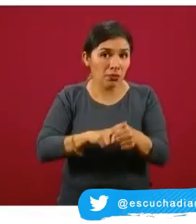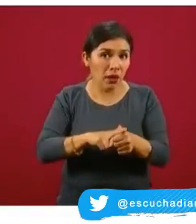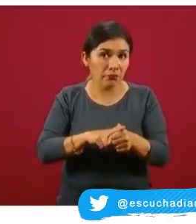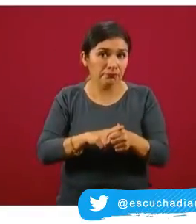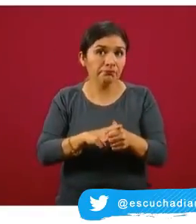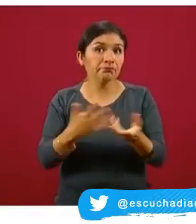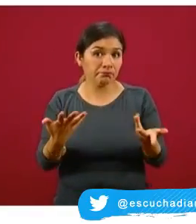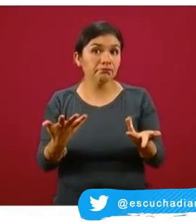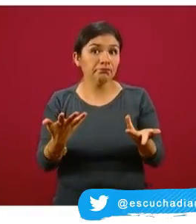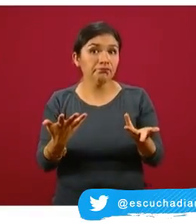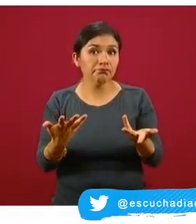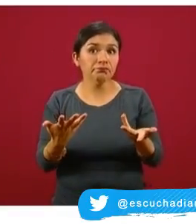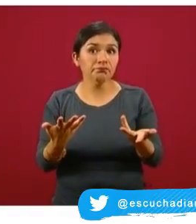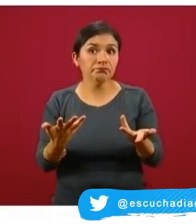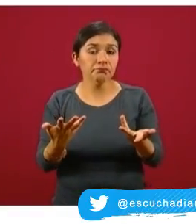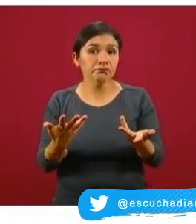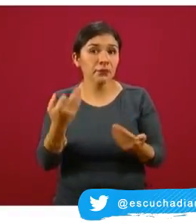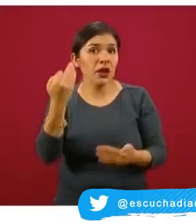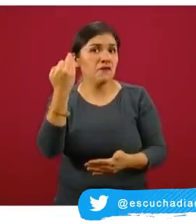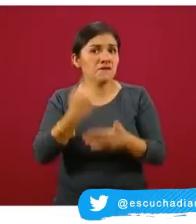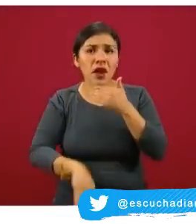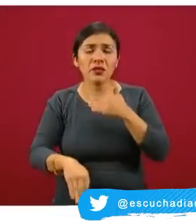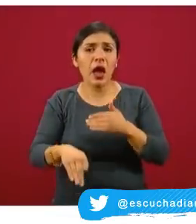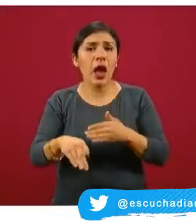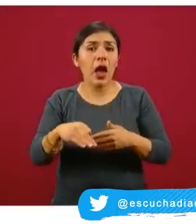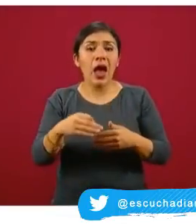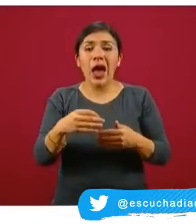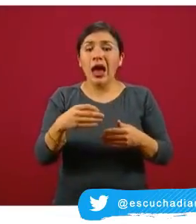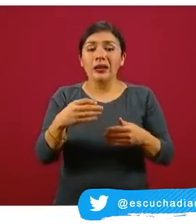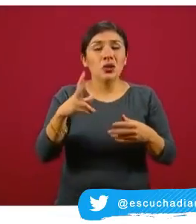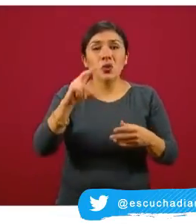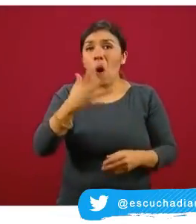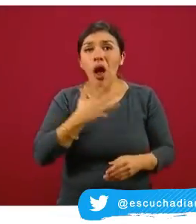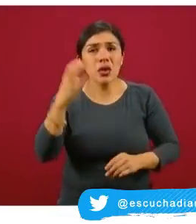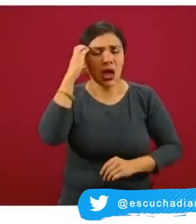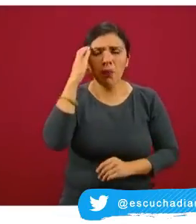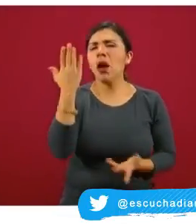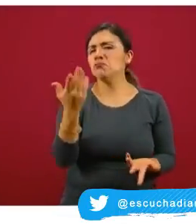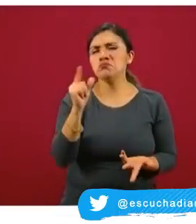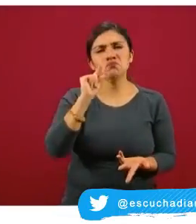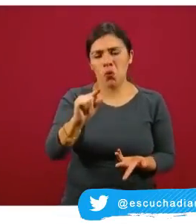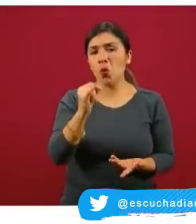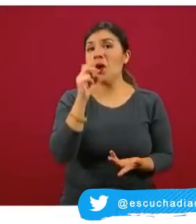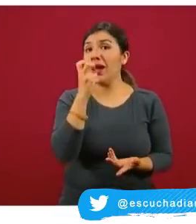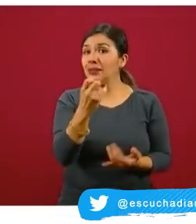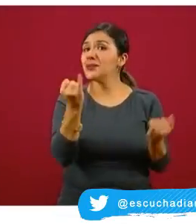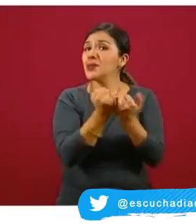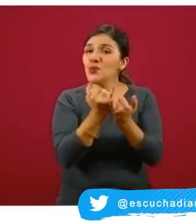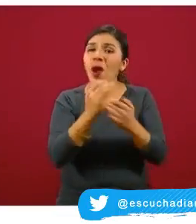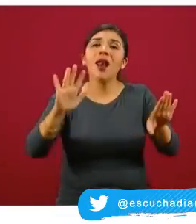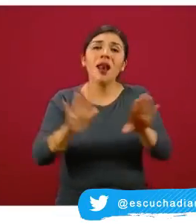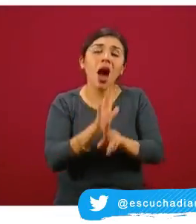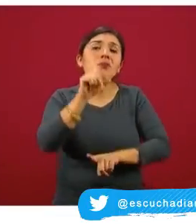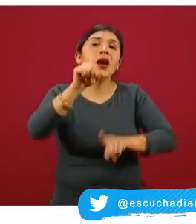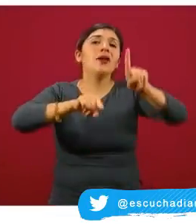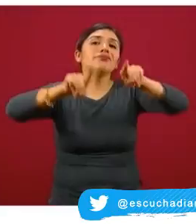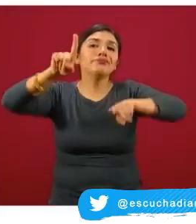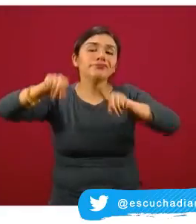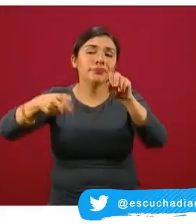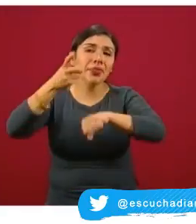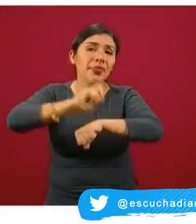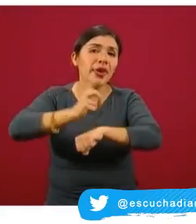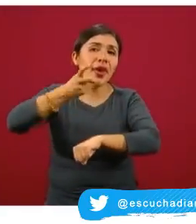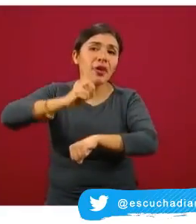lo que falta es poco de disponibilidad. Recordando que esto también cambia día con día y hay